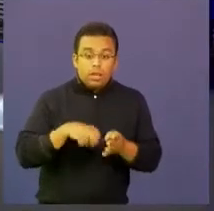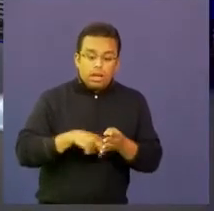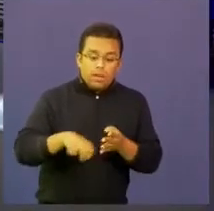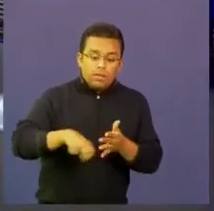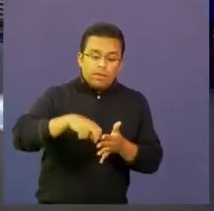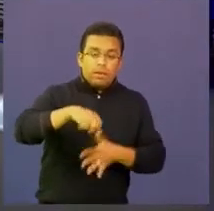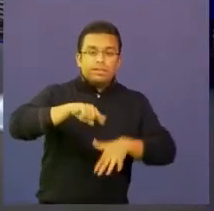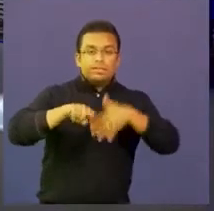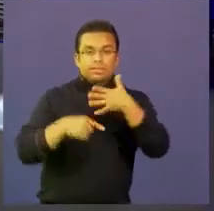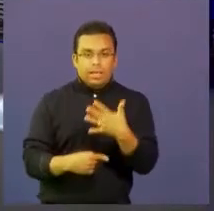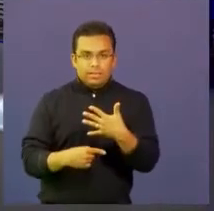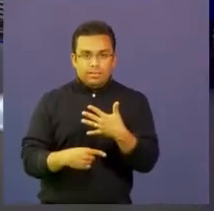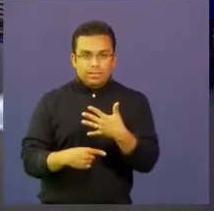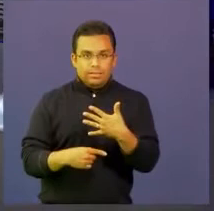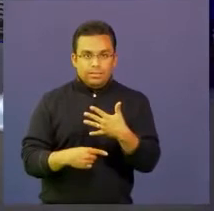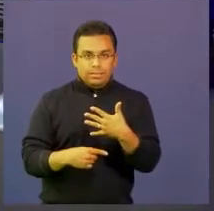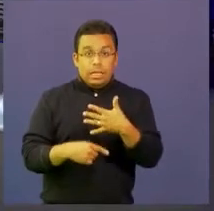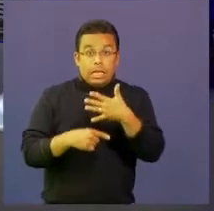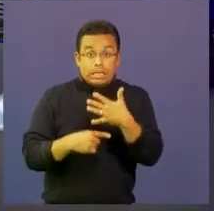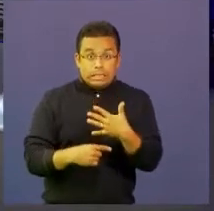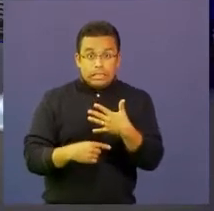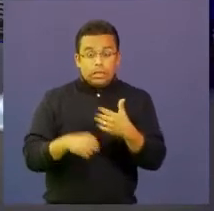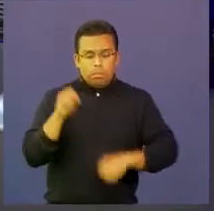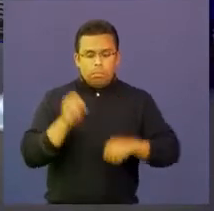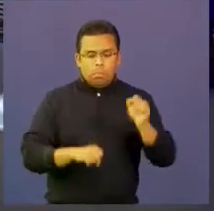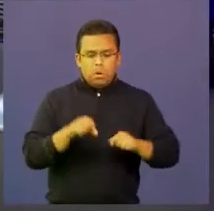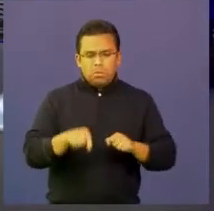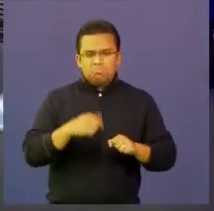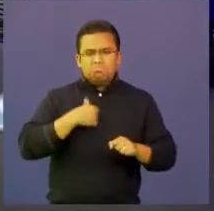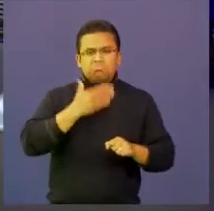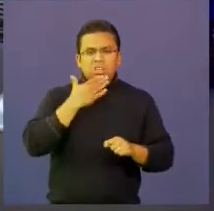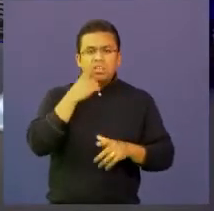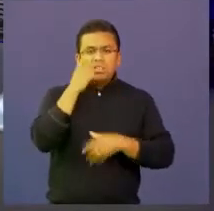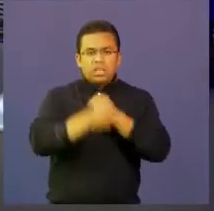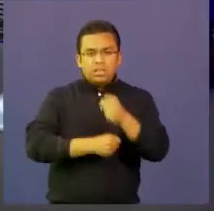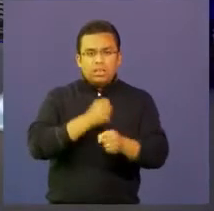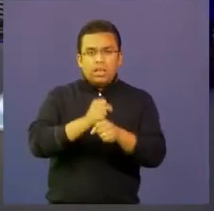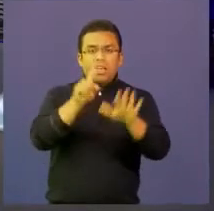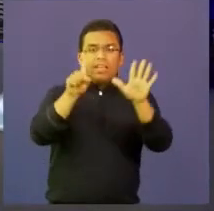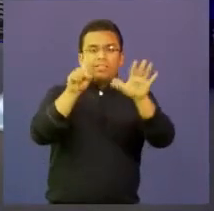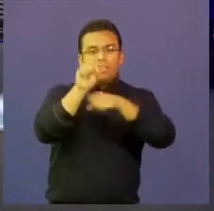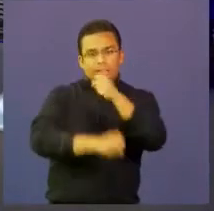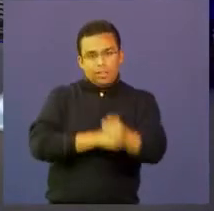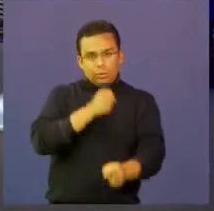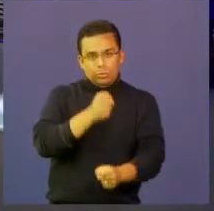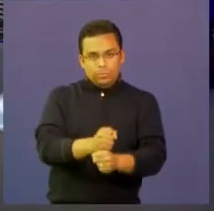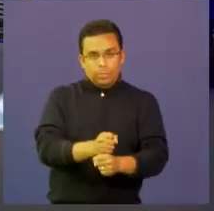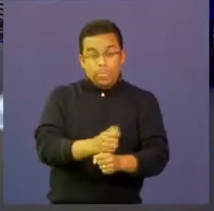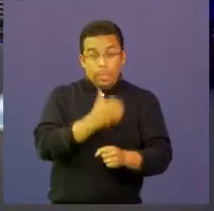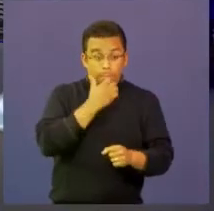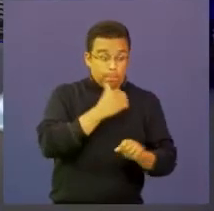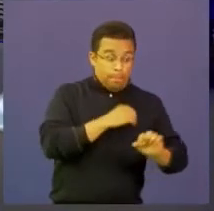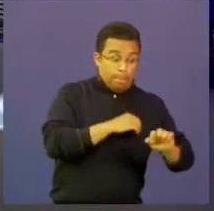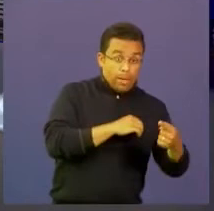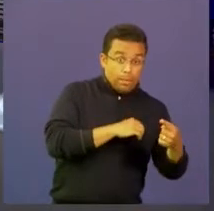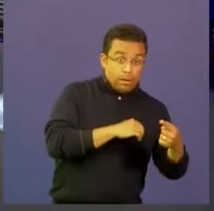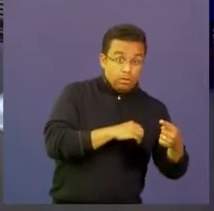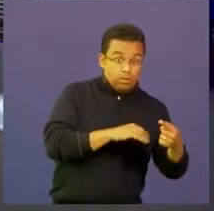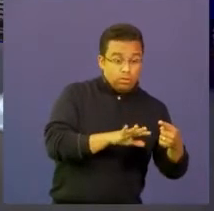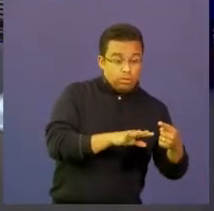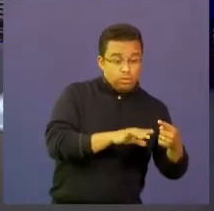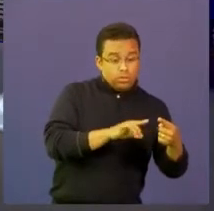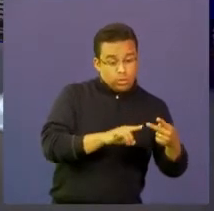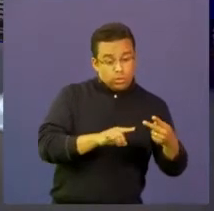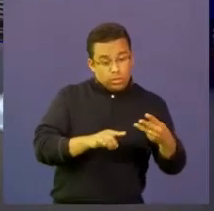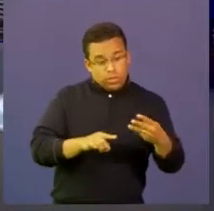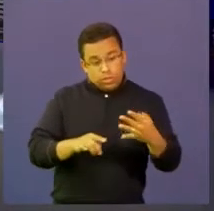y pensamos que pueden hacerse en seis años. O sea que, si empezamos en primero, alrededor de sexto, ya